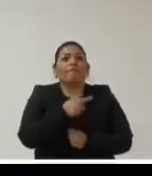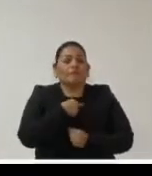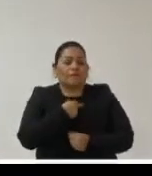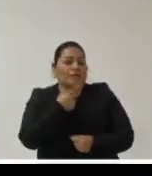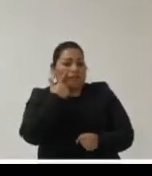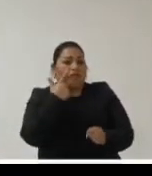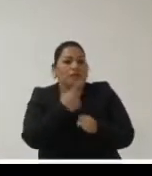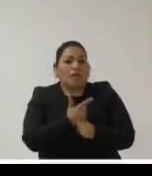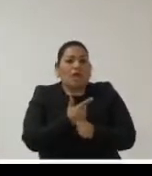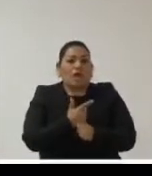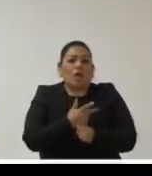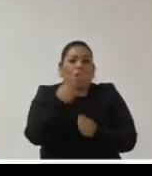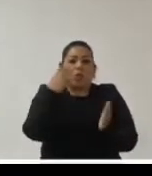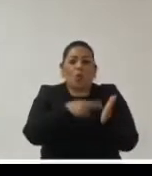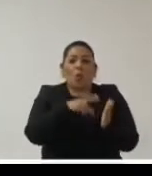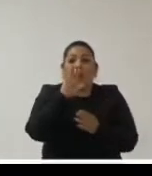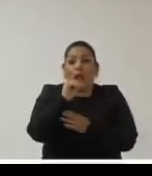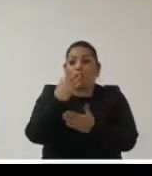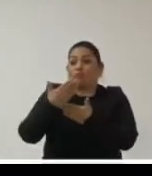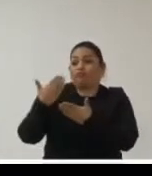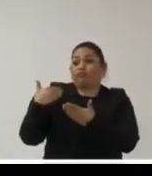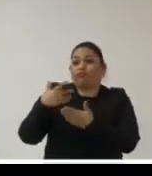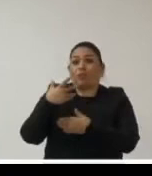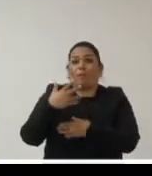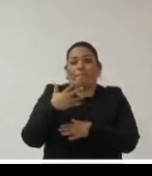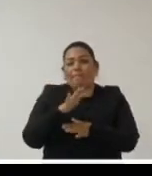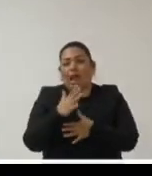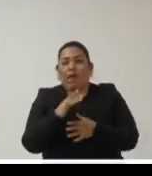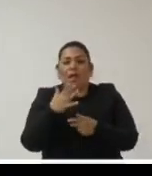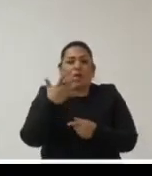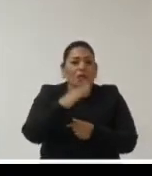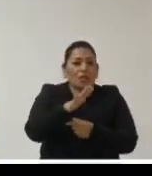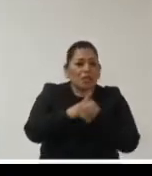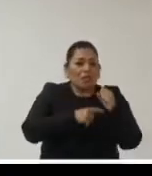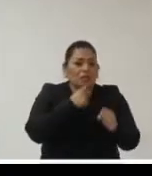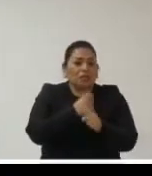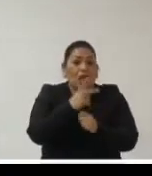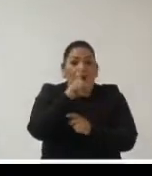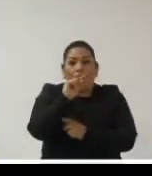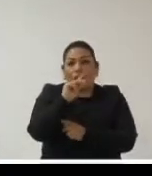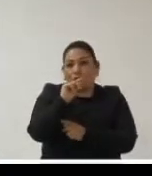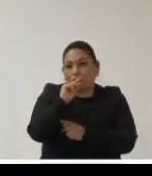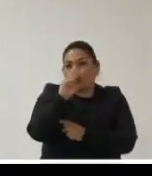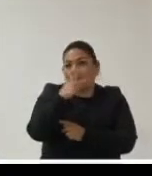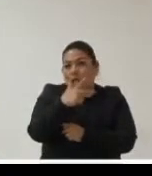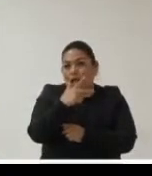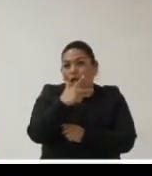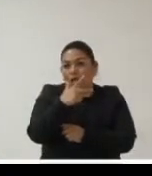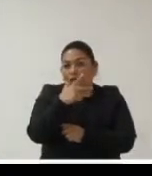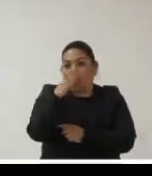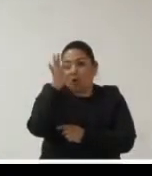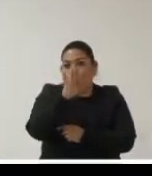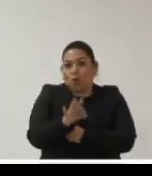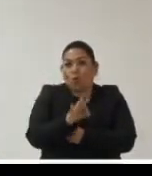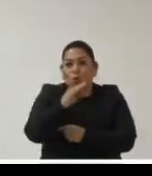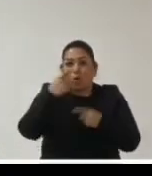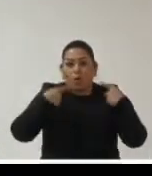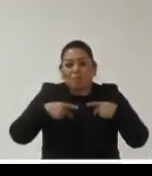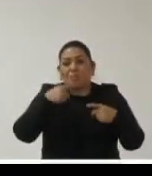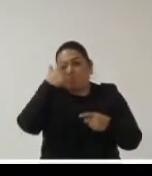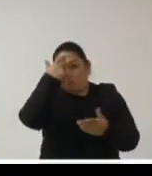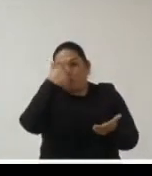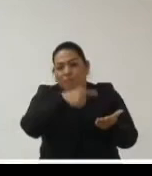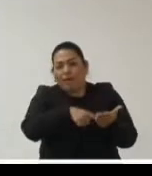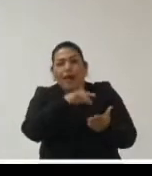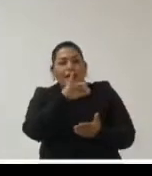año 2009 o sea hace un poco más de 10 años atrás solo el 78% de las personas creía y no es solo porque talía un